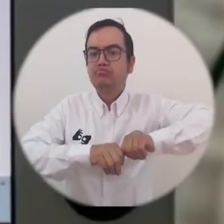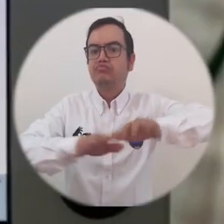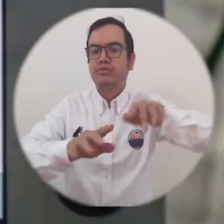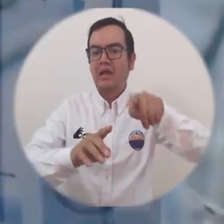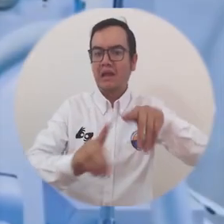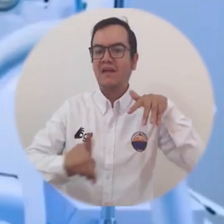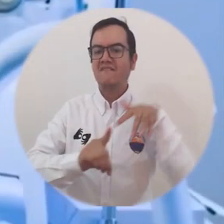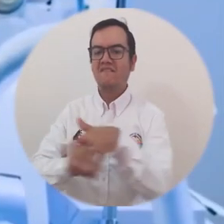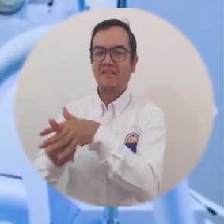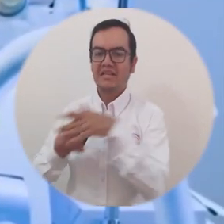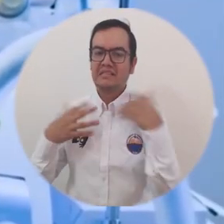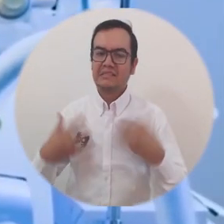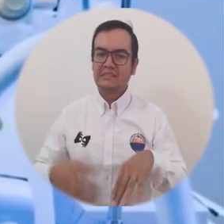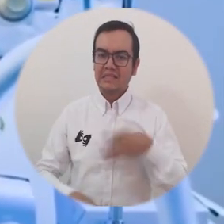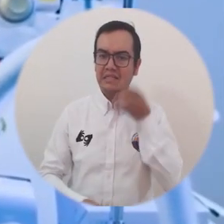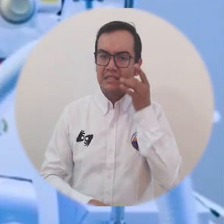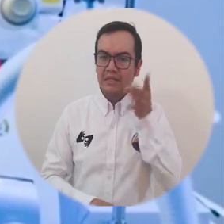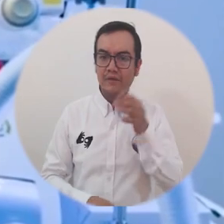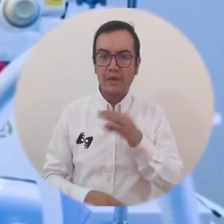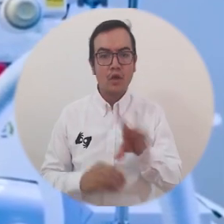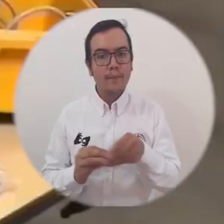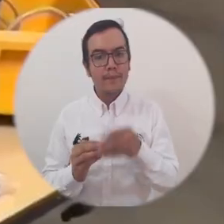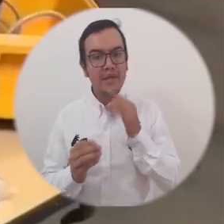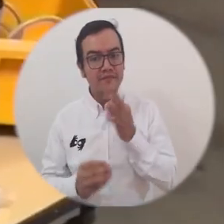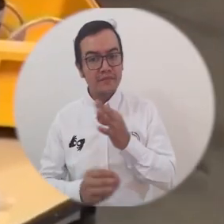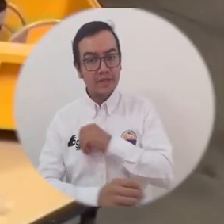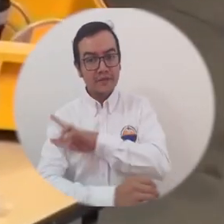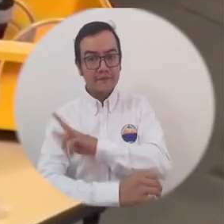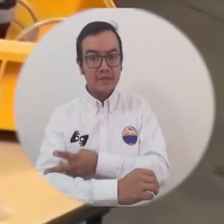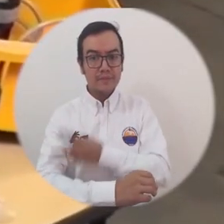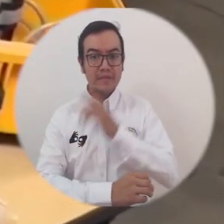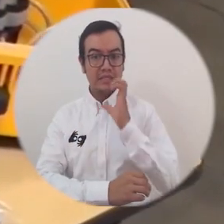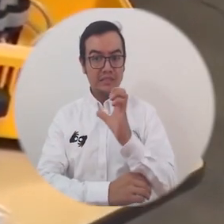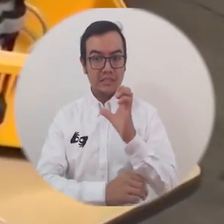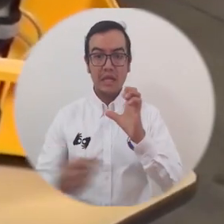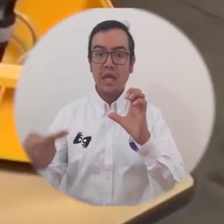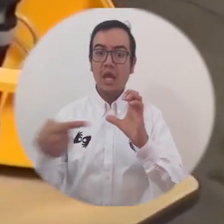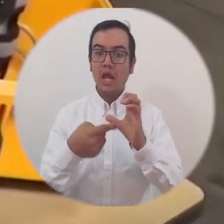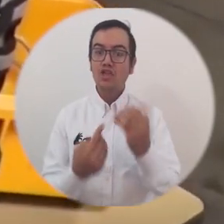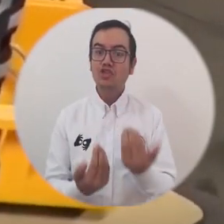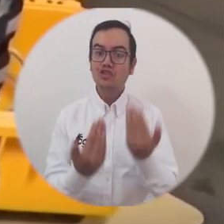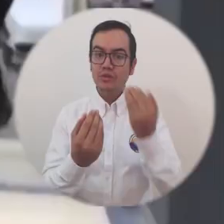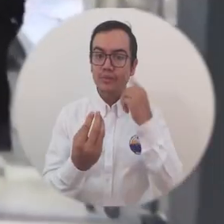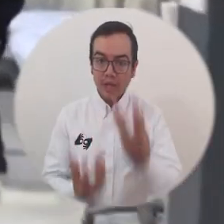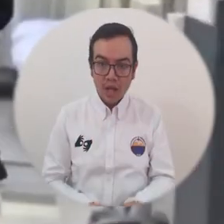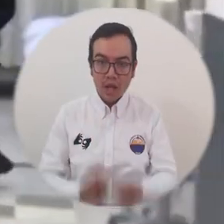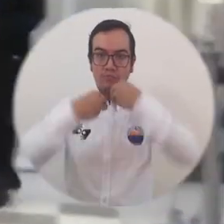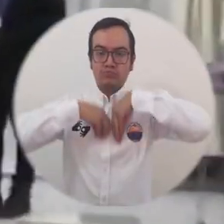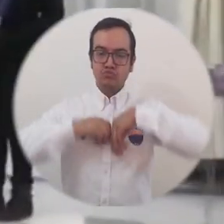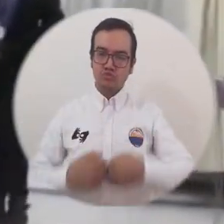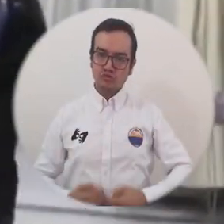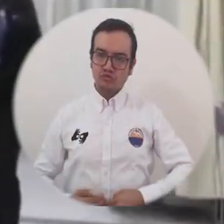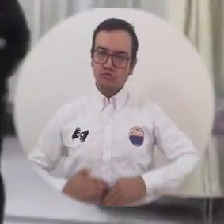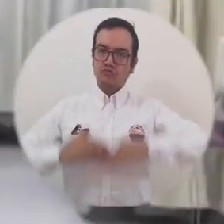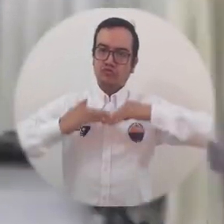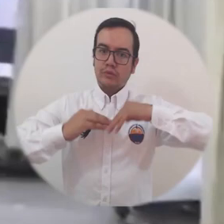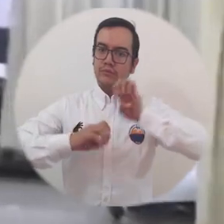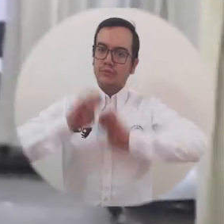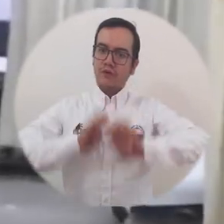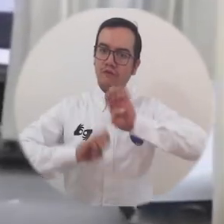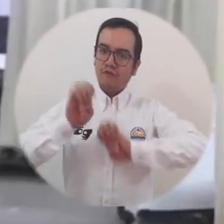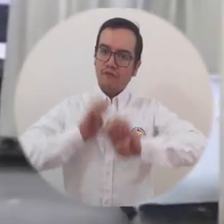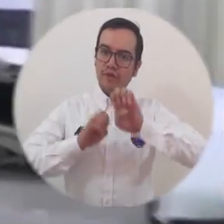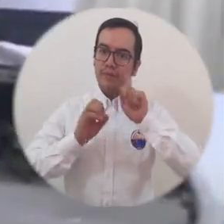en la propagación del virus y si la vitamina c realmente era considerada como un suplemento para aumentar las